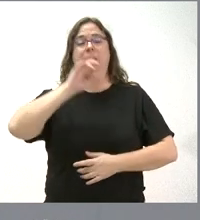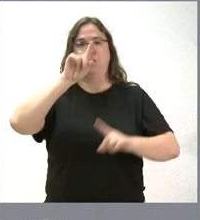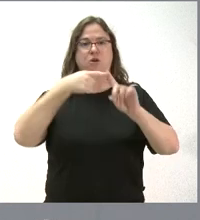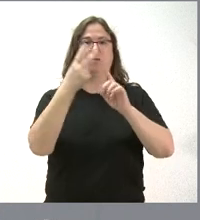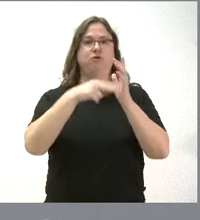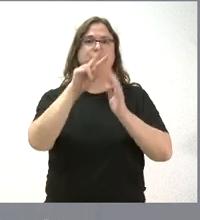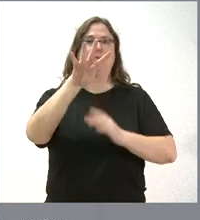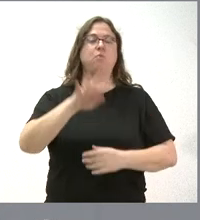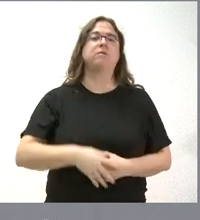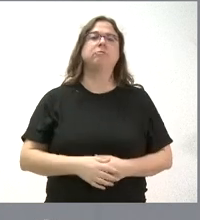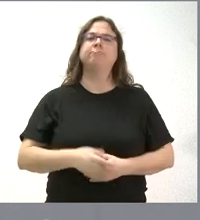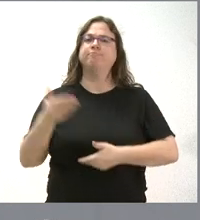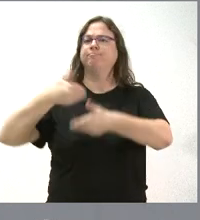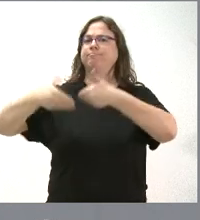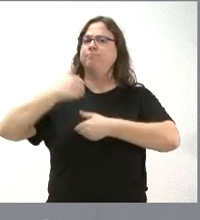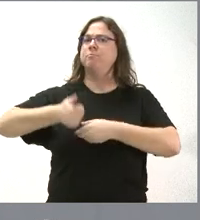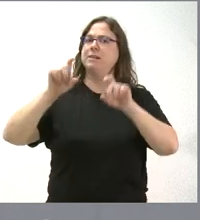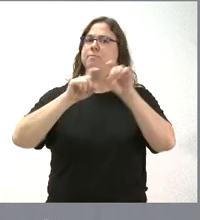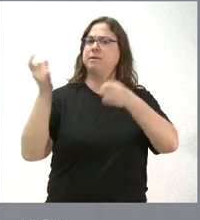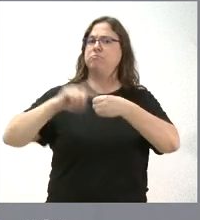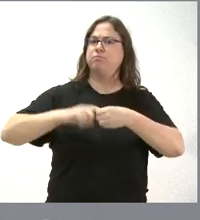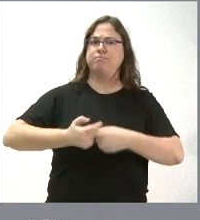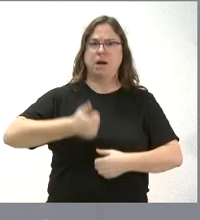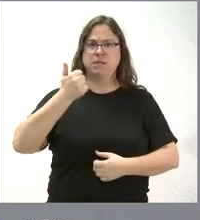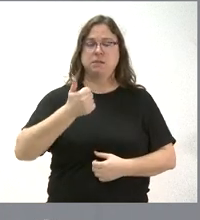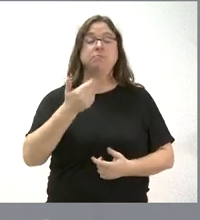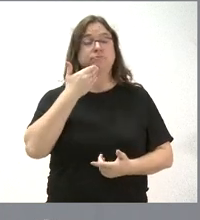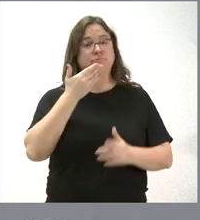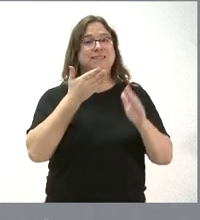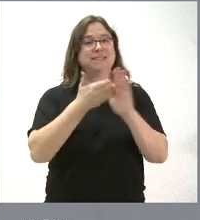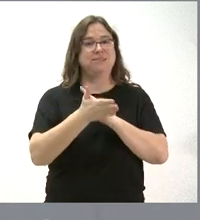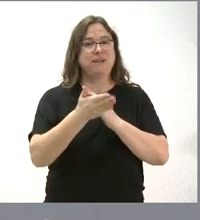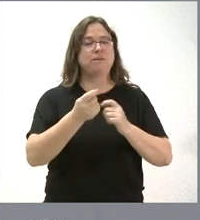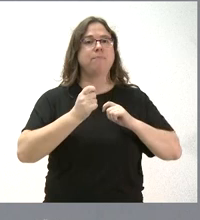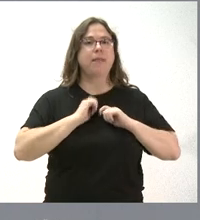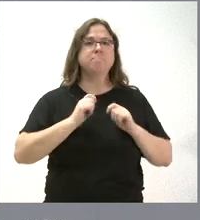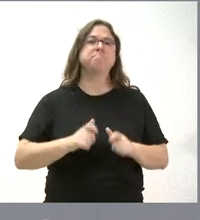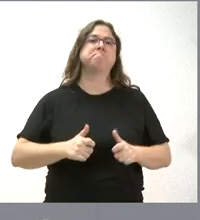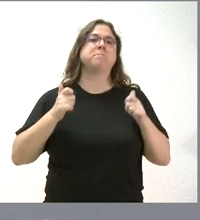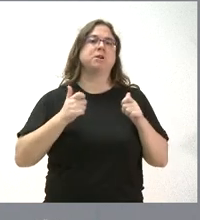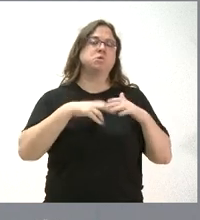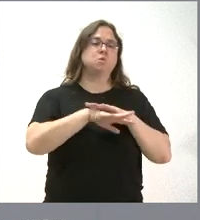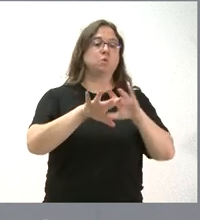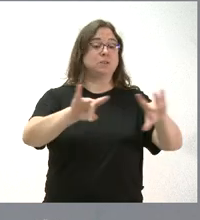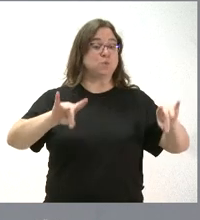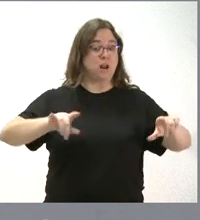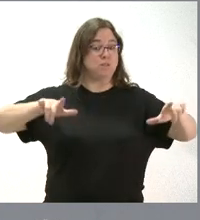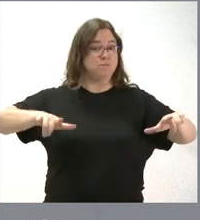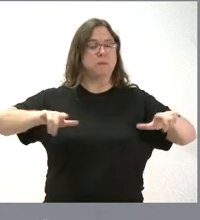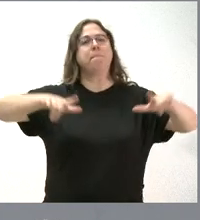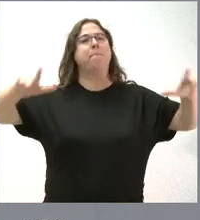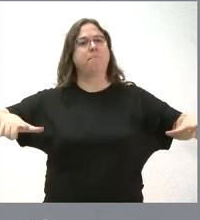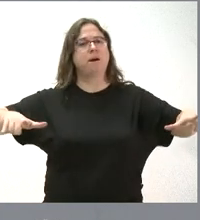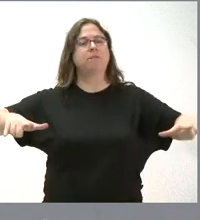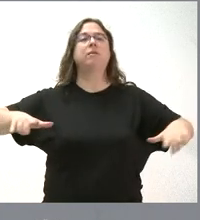Se ha aumentado la demanda por parte de las empresas participantes, lo que ha hecho aumentar, a su vez, la reserva de suelo que teníamos contratados, que